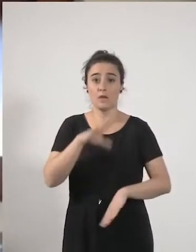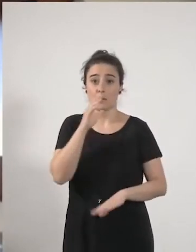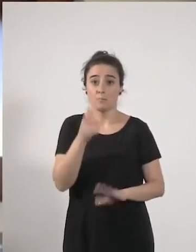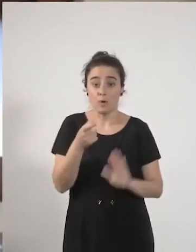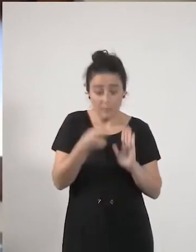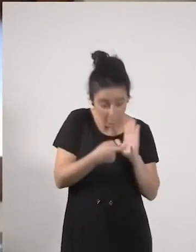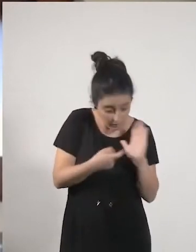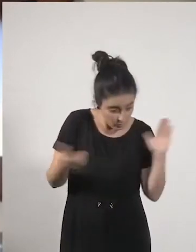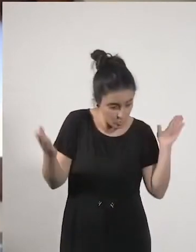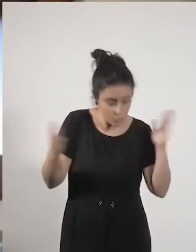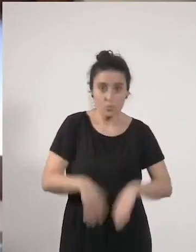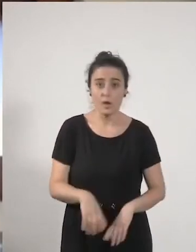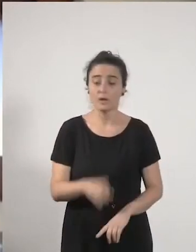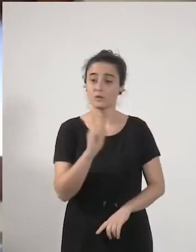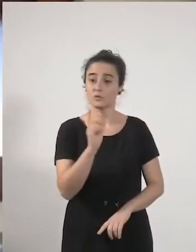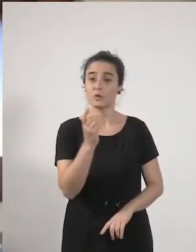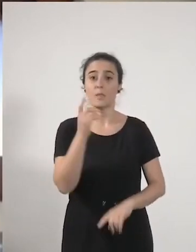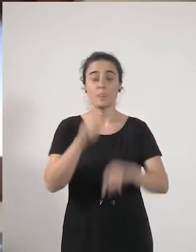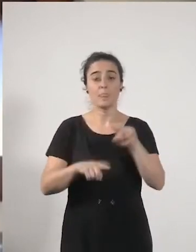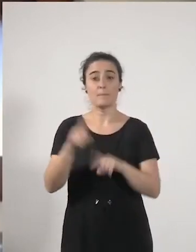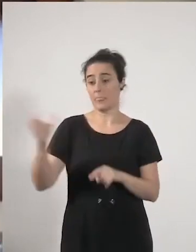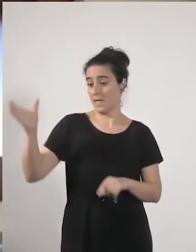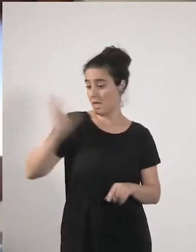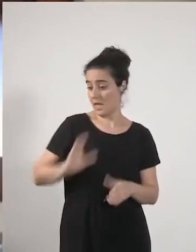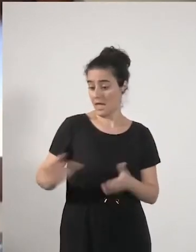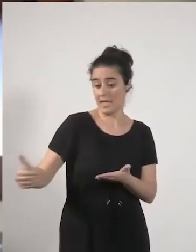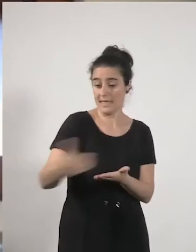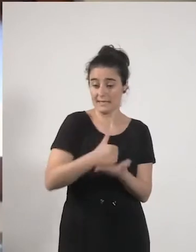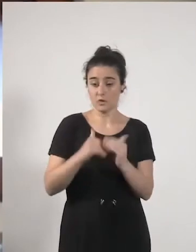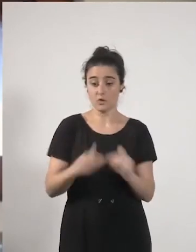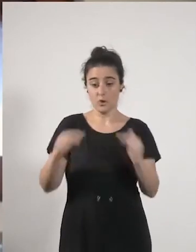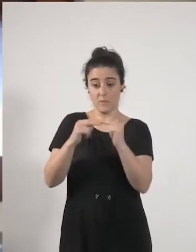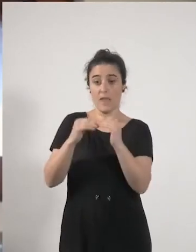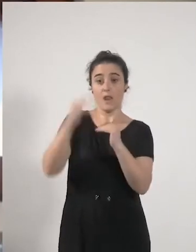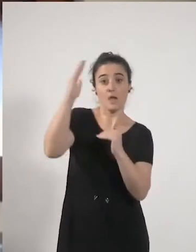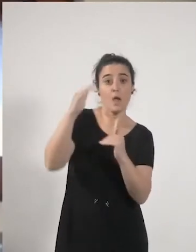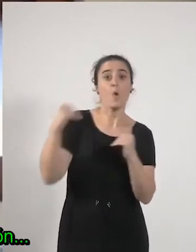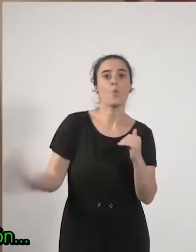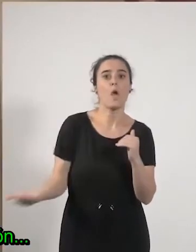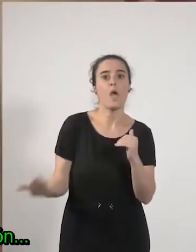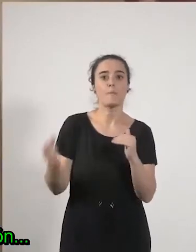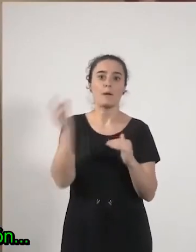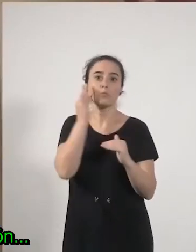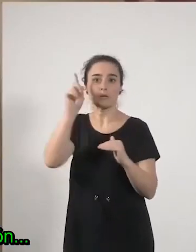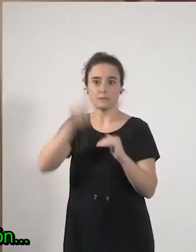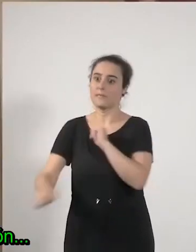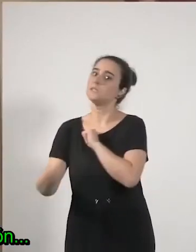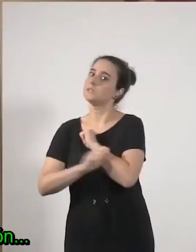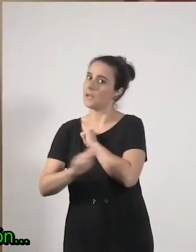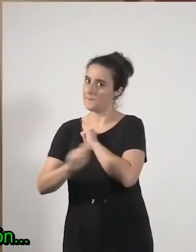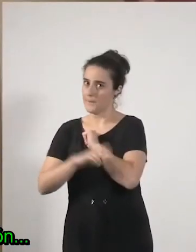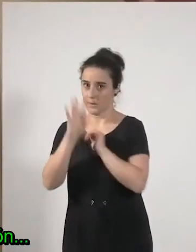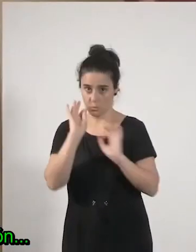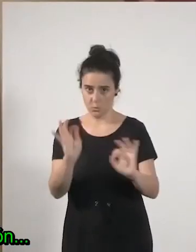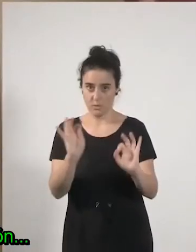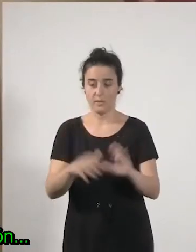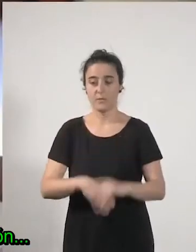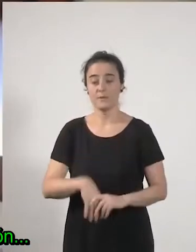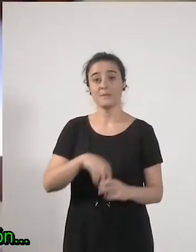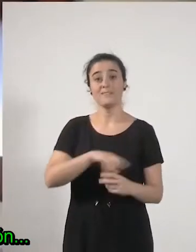solo es para rentas a partir de un cierto nivel es una trampa para las mujeres y hay que reconvertir